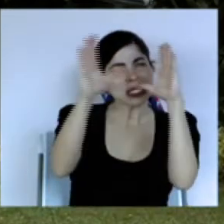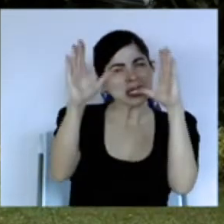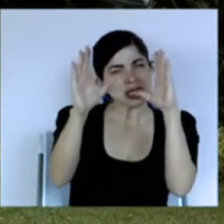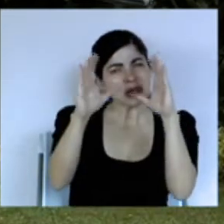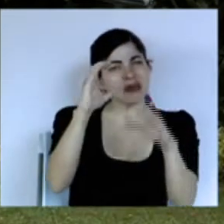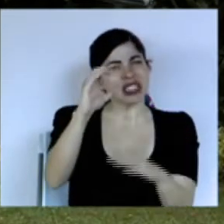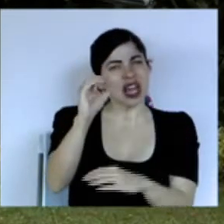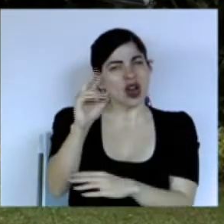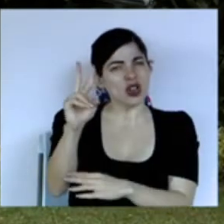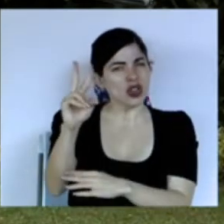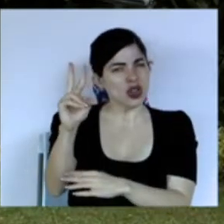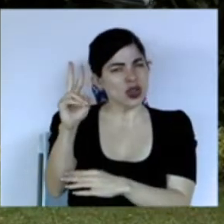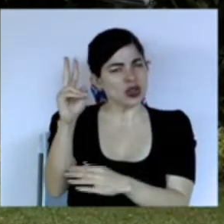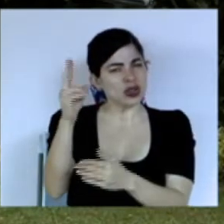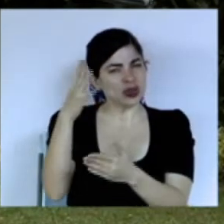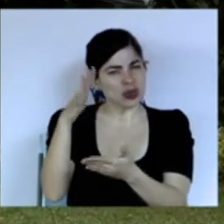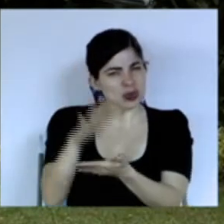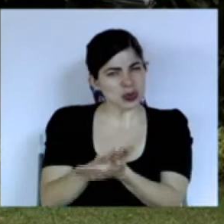descarbonización